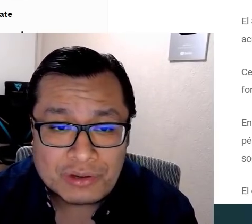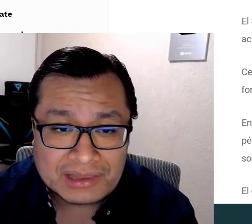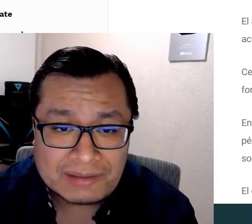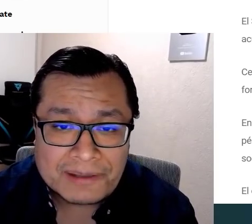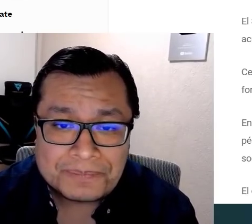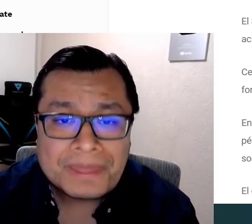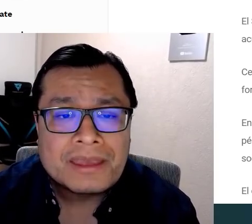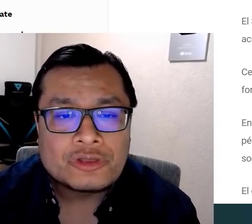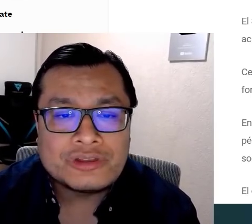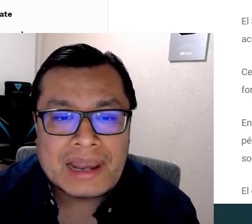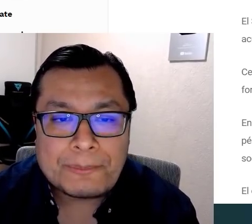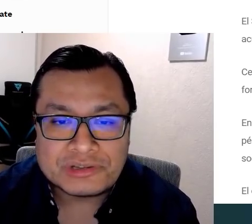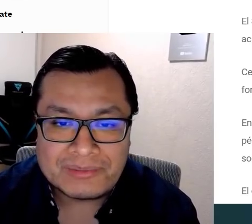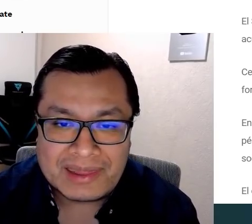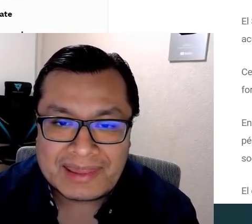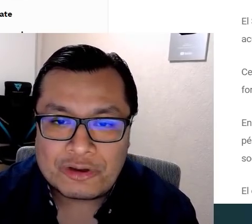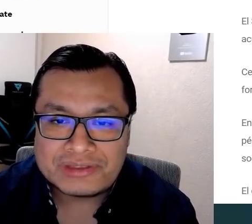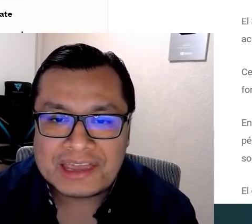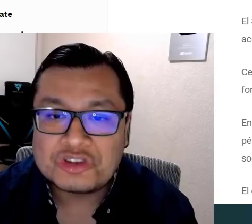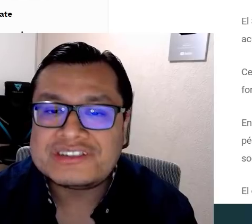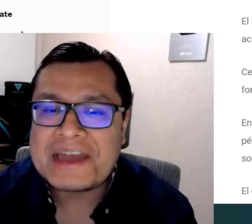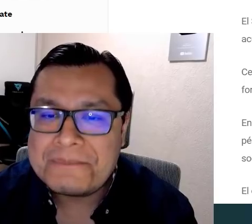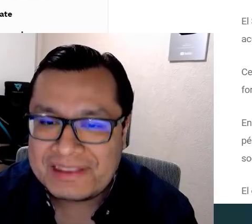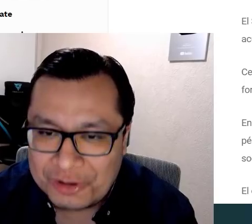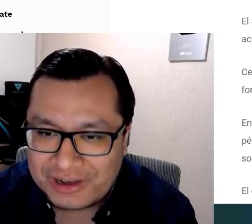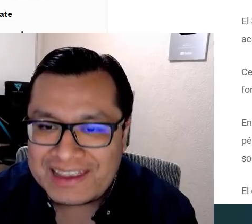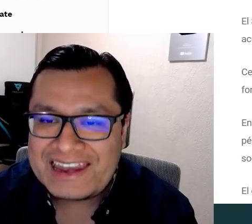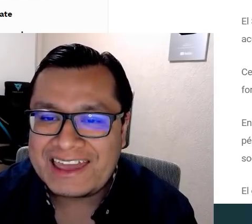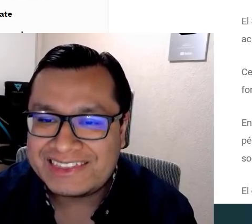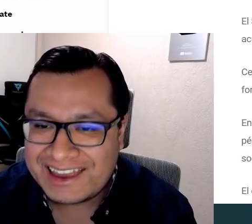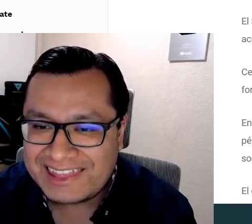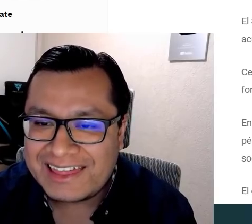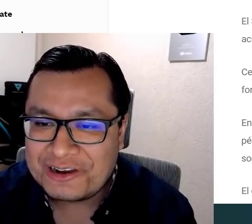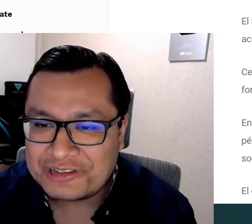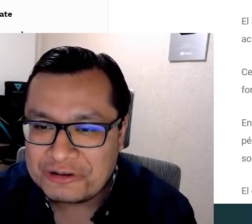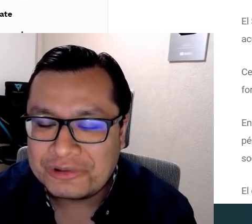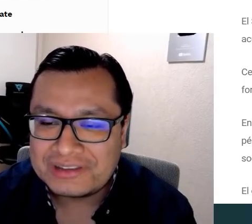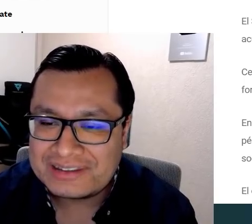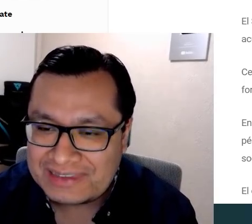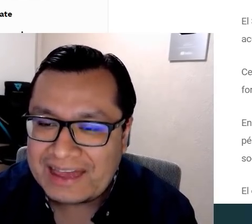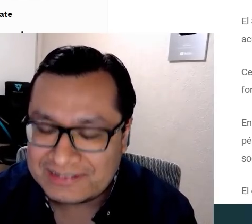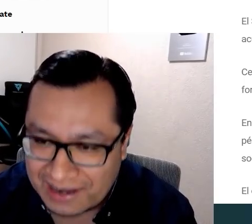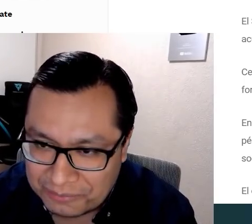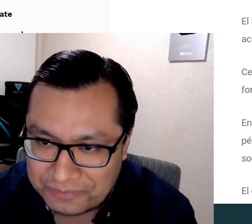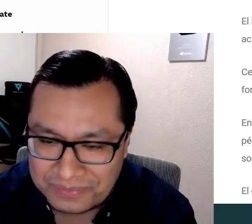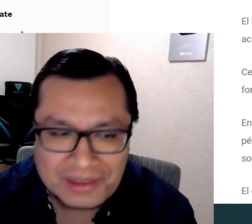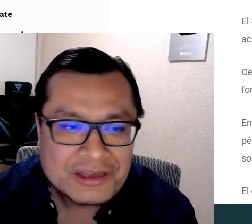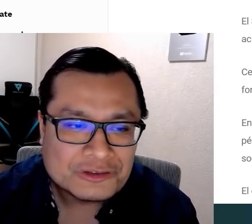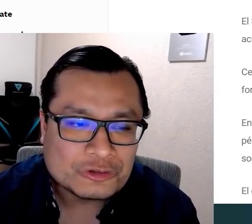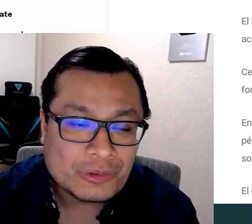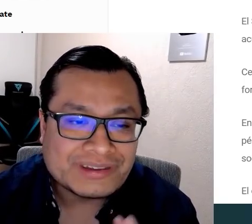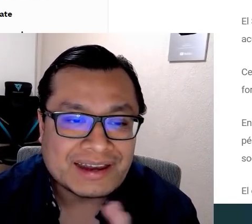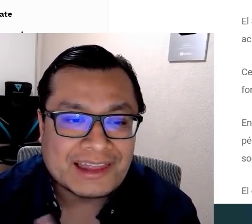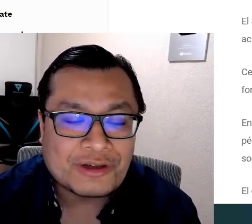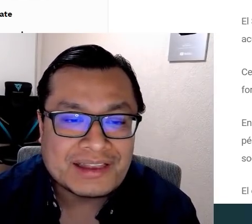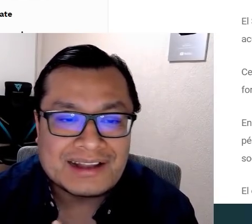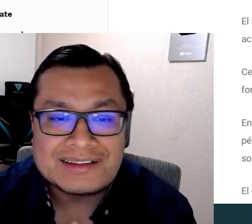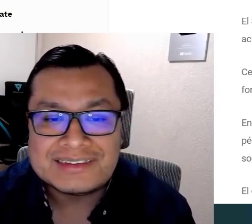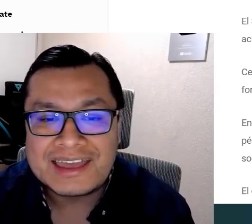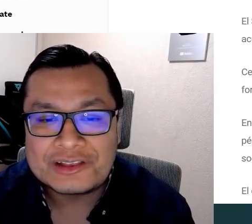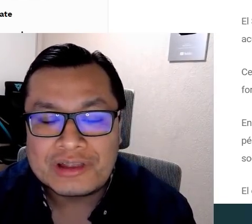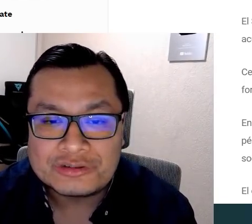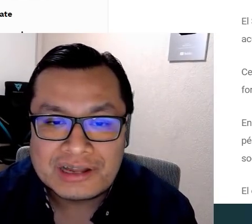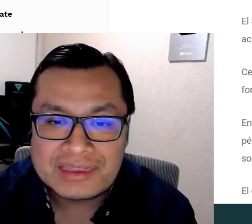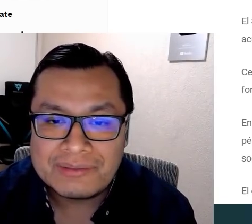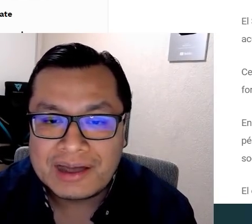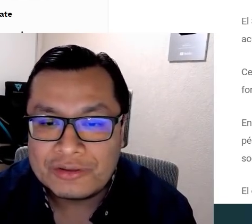la comunidad educativa, donde la posibilidad de contagio sea menor y la integridad de los alumnos esté a salvo, sostuvo el secretario general